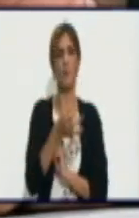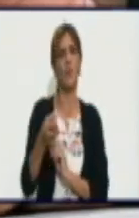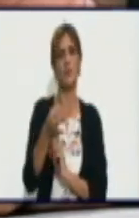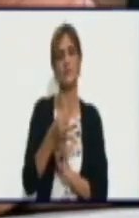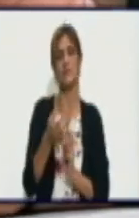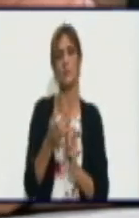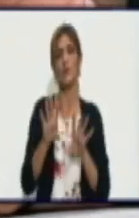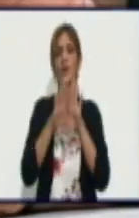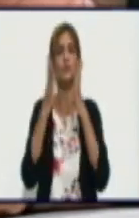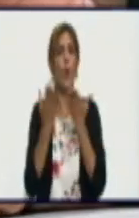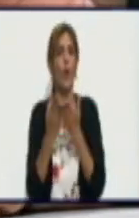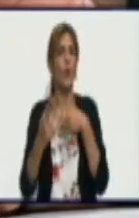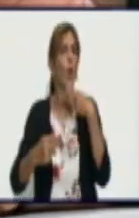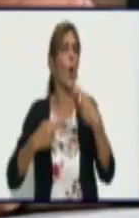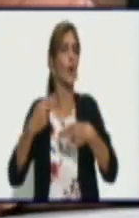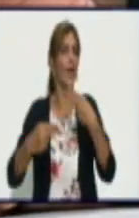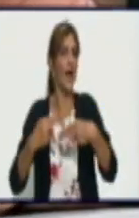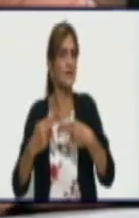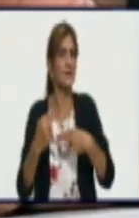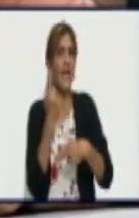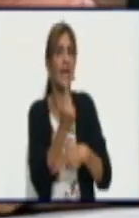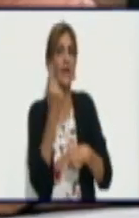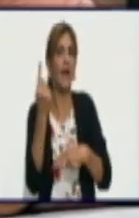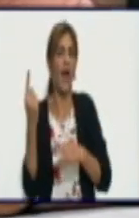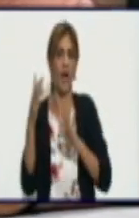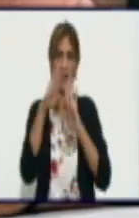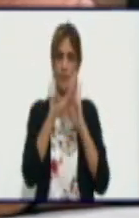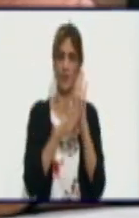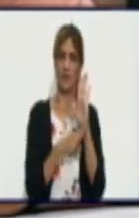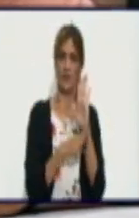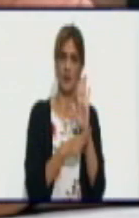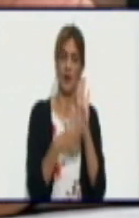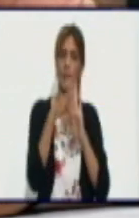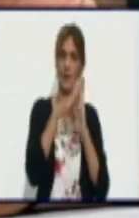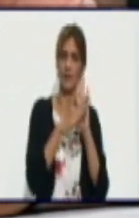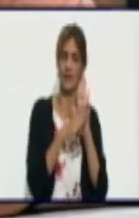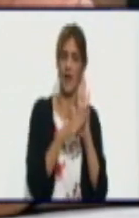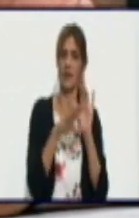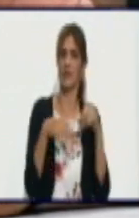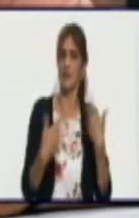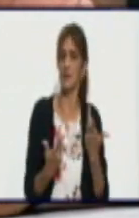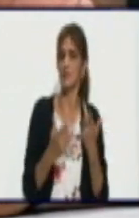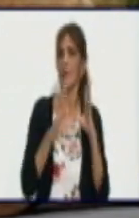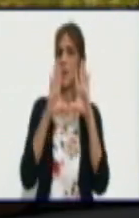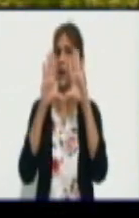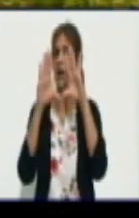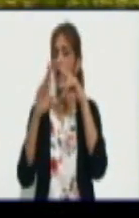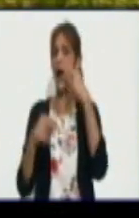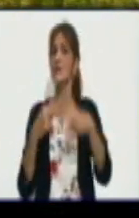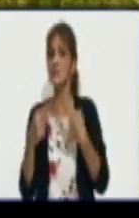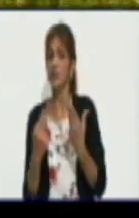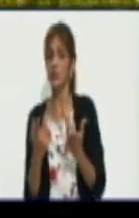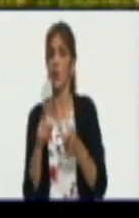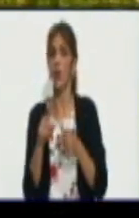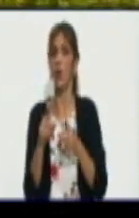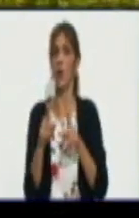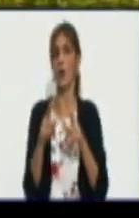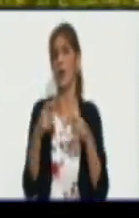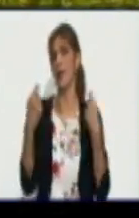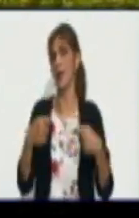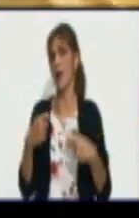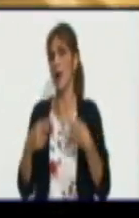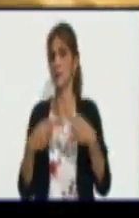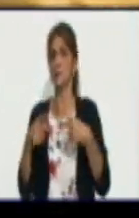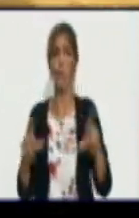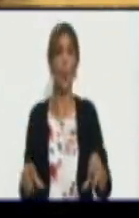...de la ejecución de cada una de las medidas. En la medida que la vayamos pronunciando, usted se va a ir percatando de que